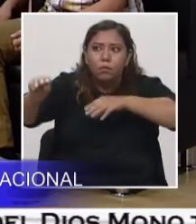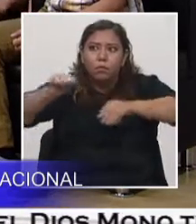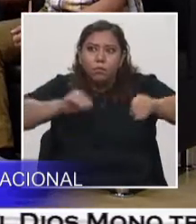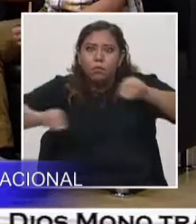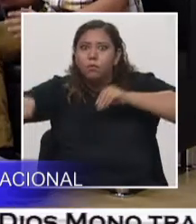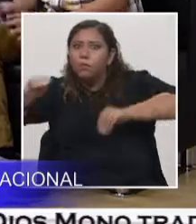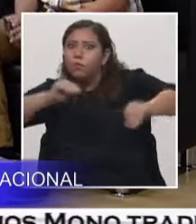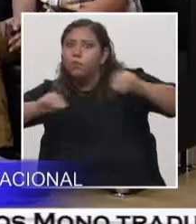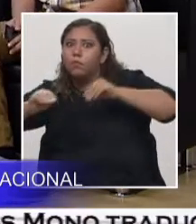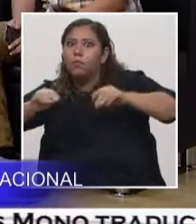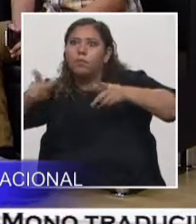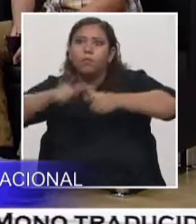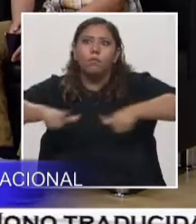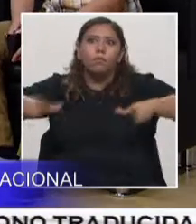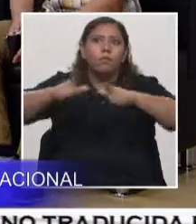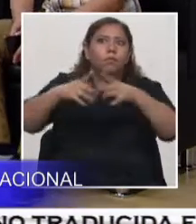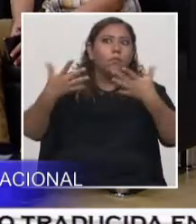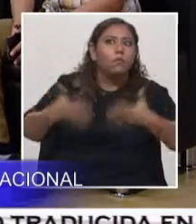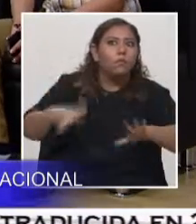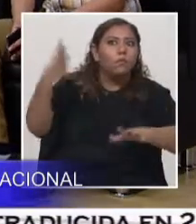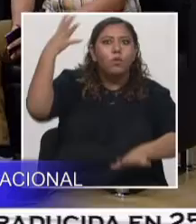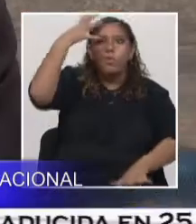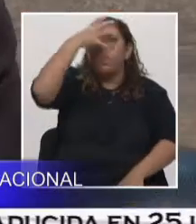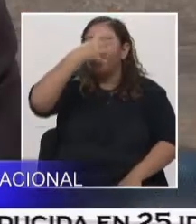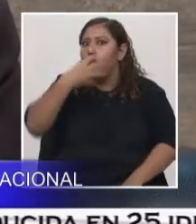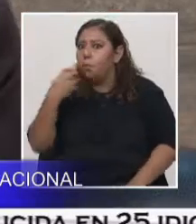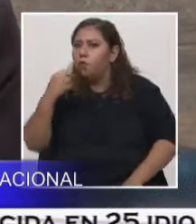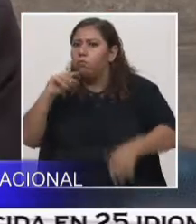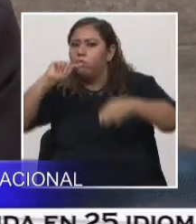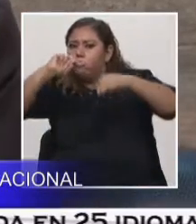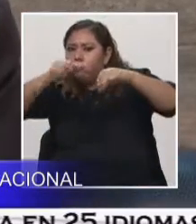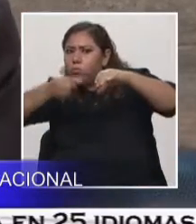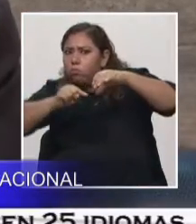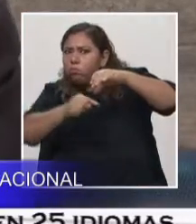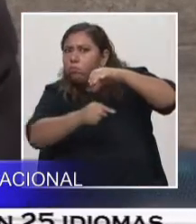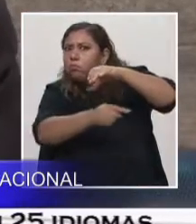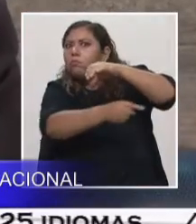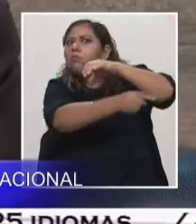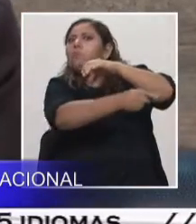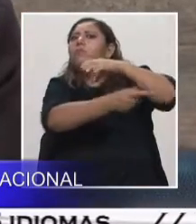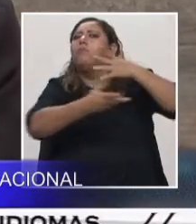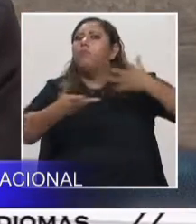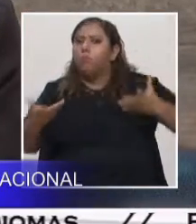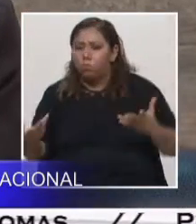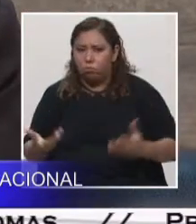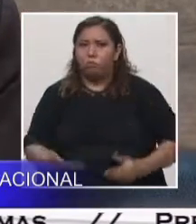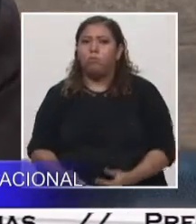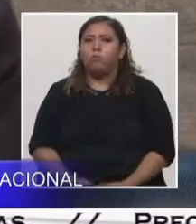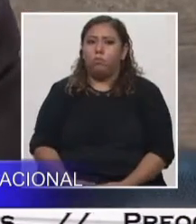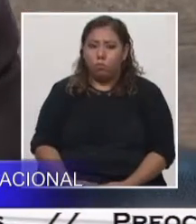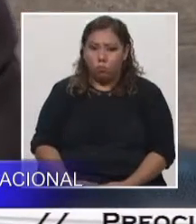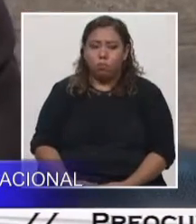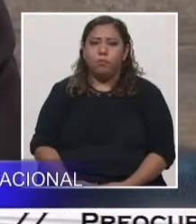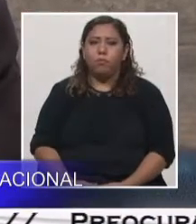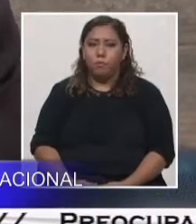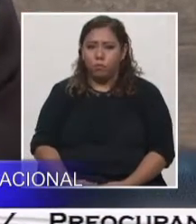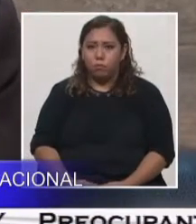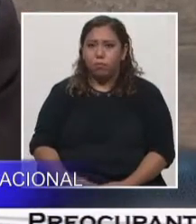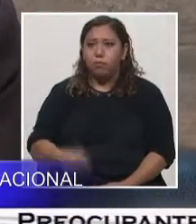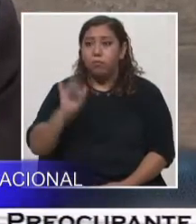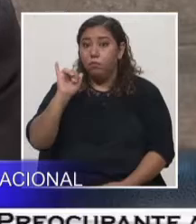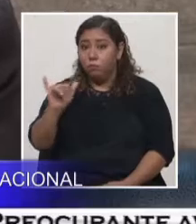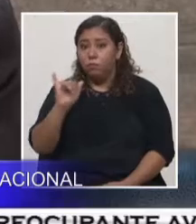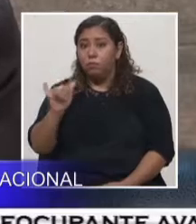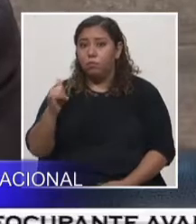lugares, cuevas, sitios arqueológicos, que también tienen que ver con la geología, las mismas cuevas tienen que ver con la geología, es otra